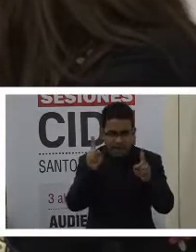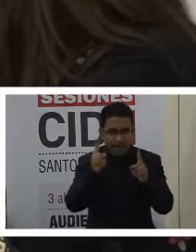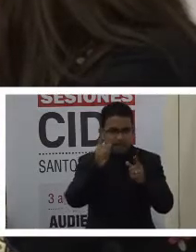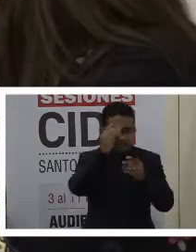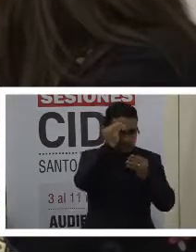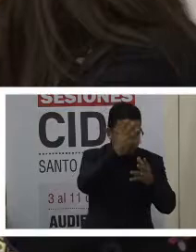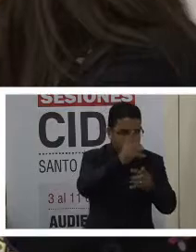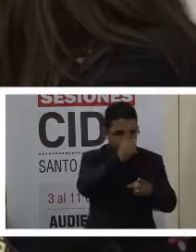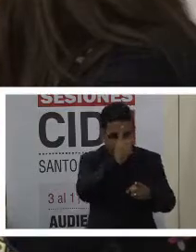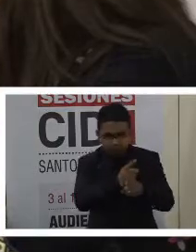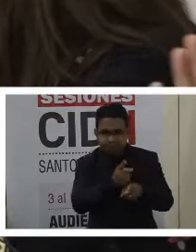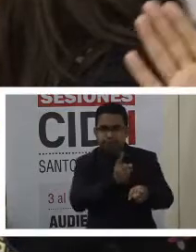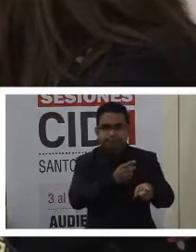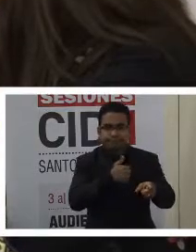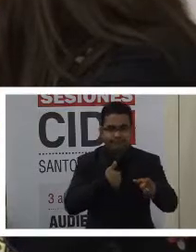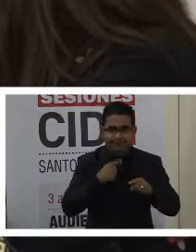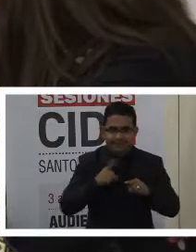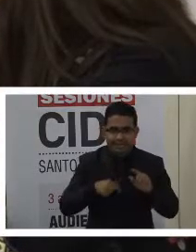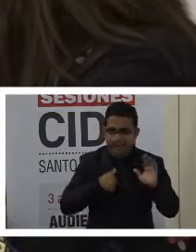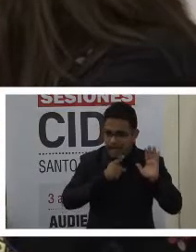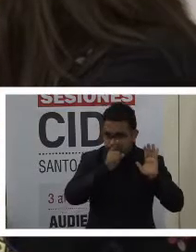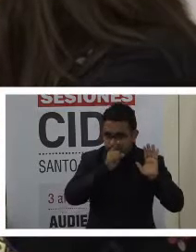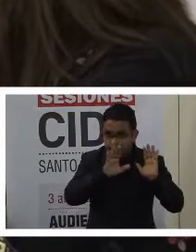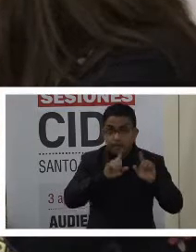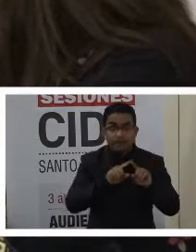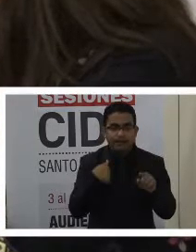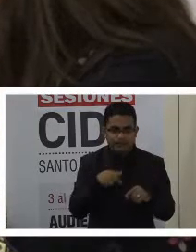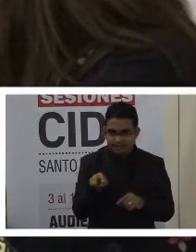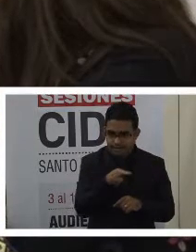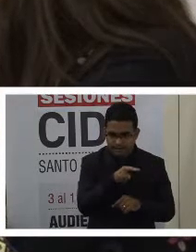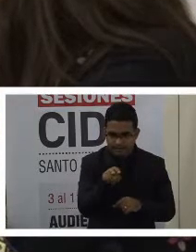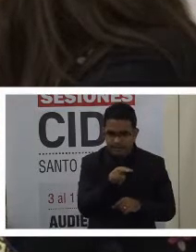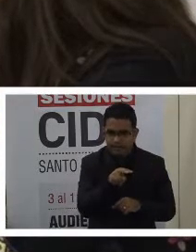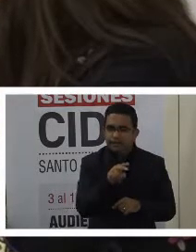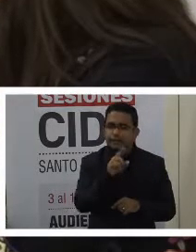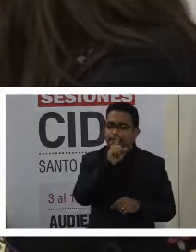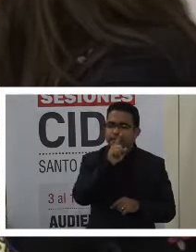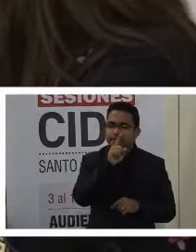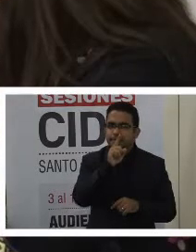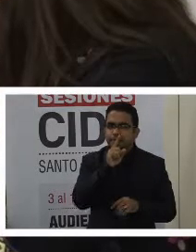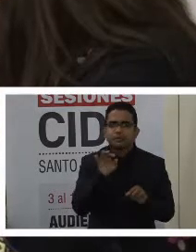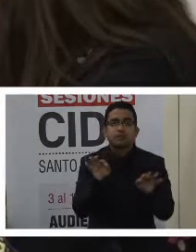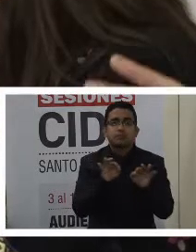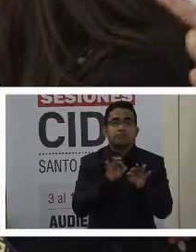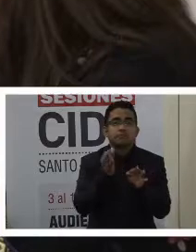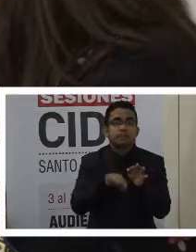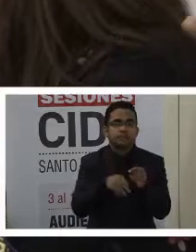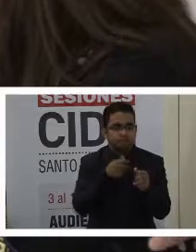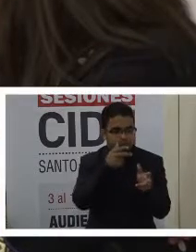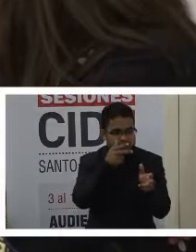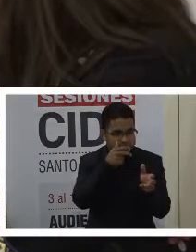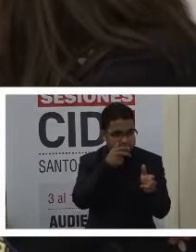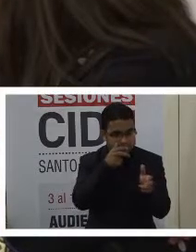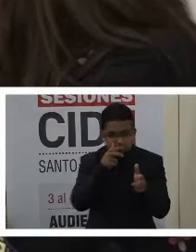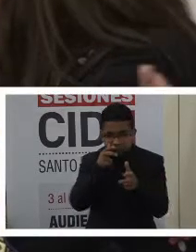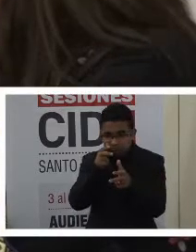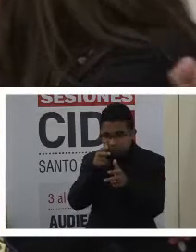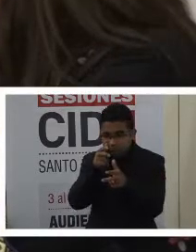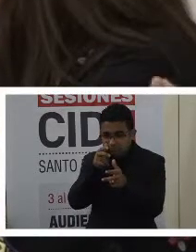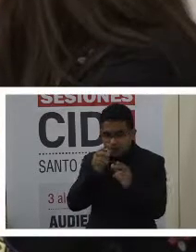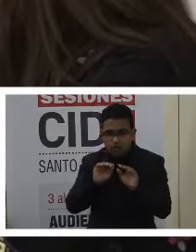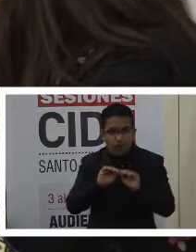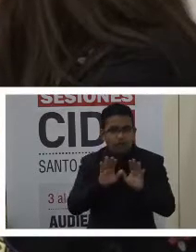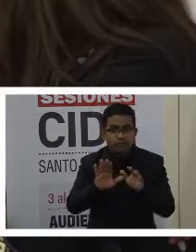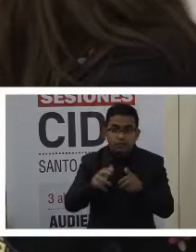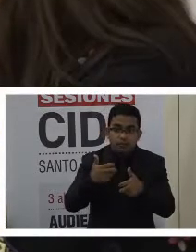información que se proporciona. Lo importante es casualmente escuchar en este diálogo que visibiliza